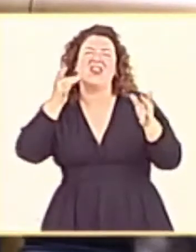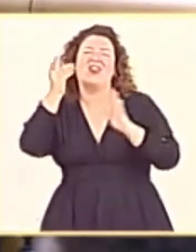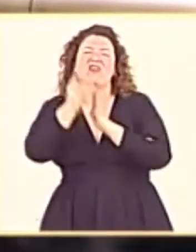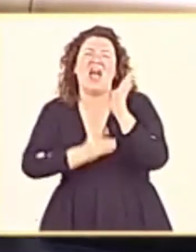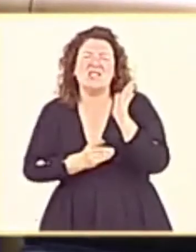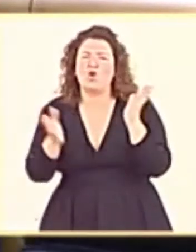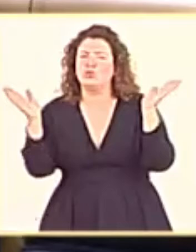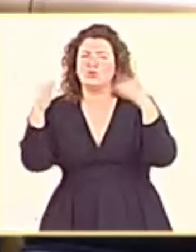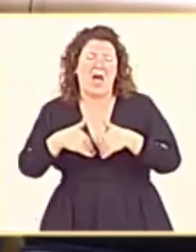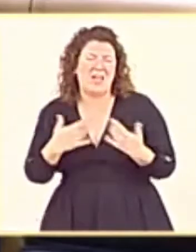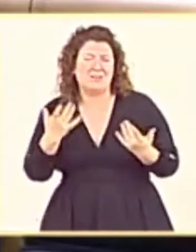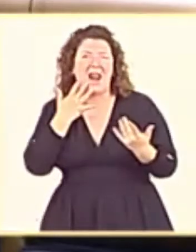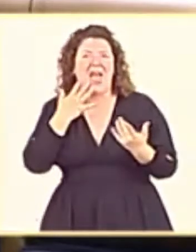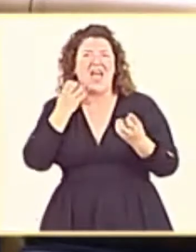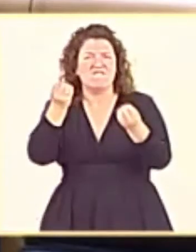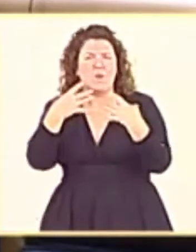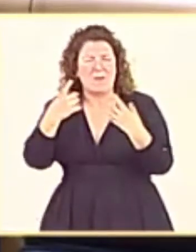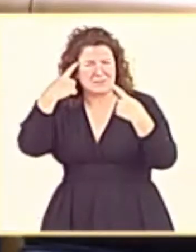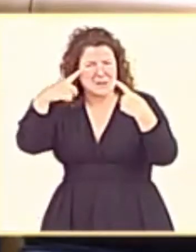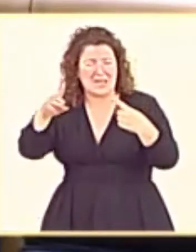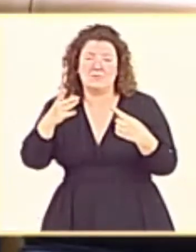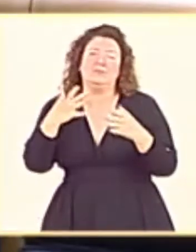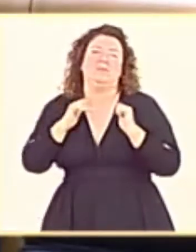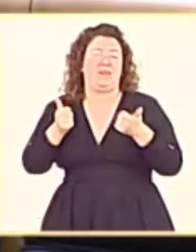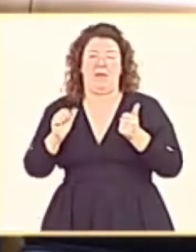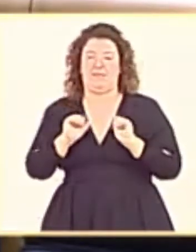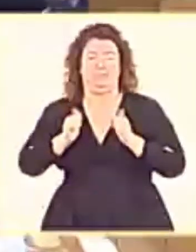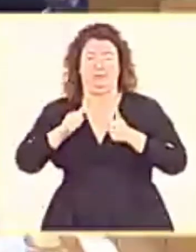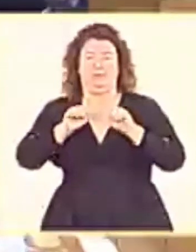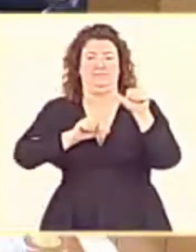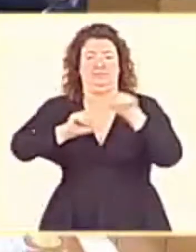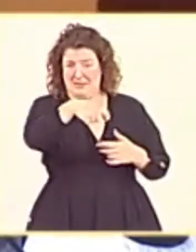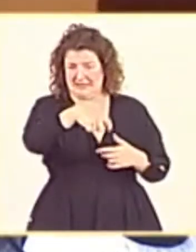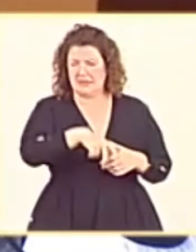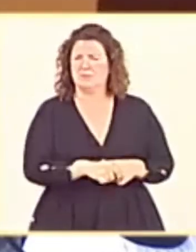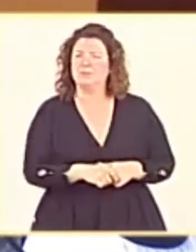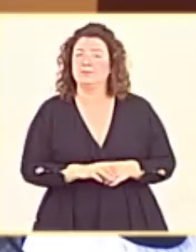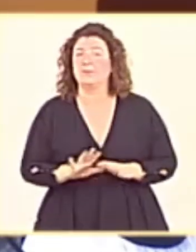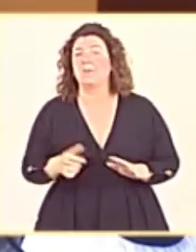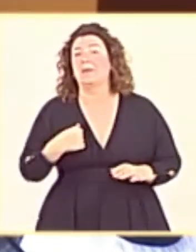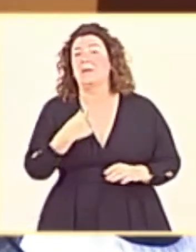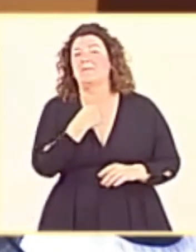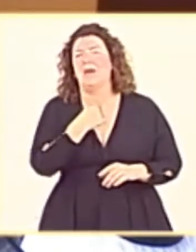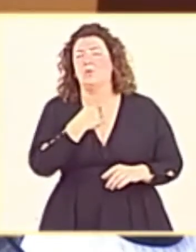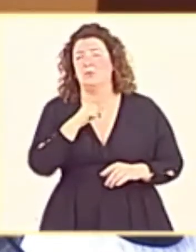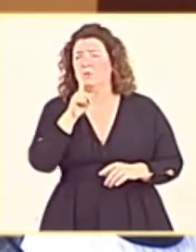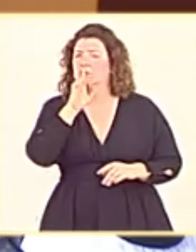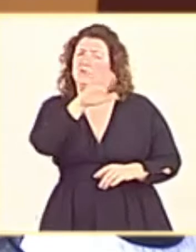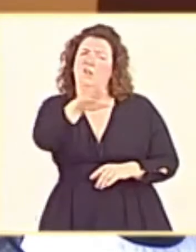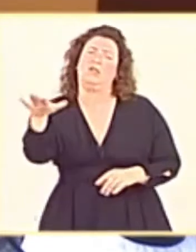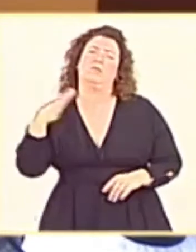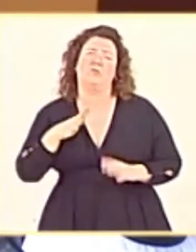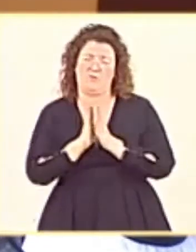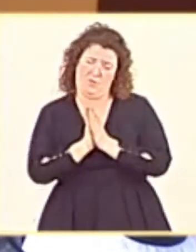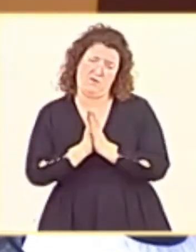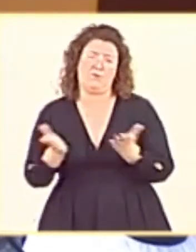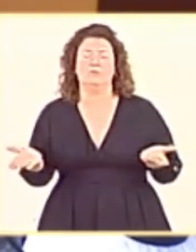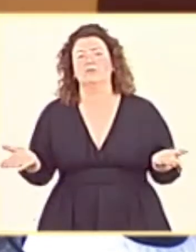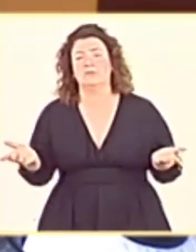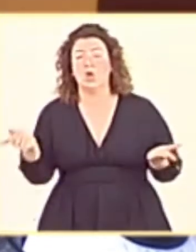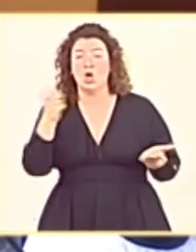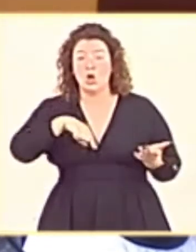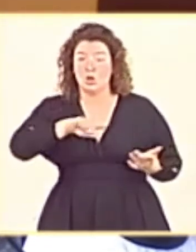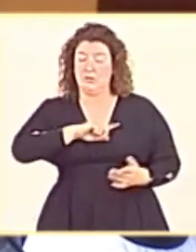históricas que permitan acumular información a lo largo de los años. Primero, gustaría pedir silencio, porque ya que los demás